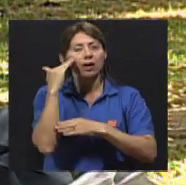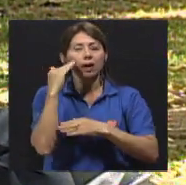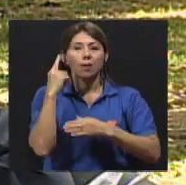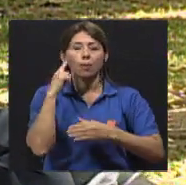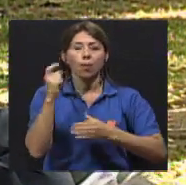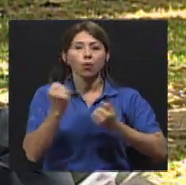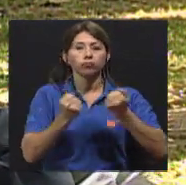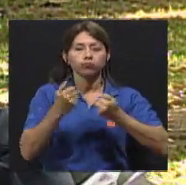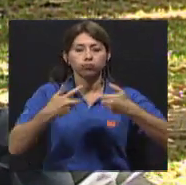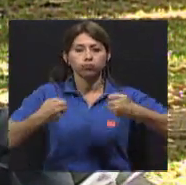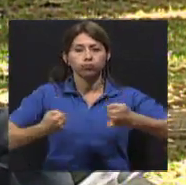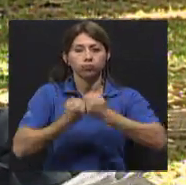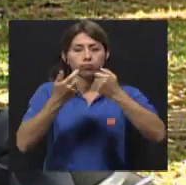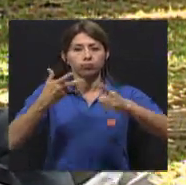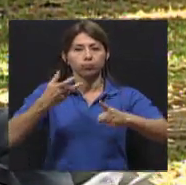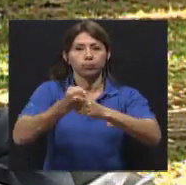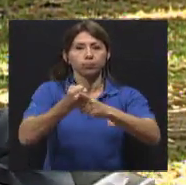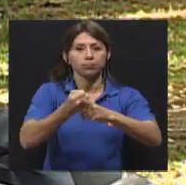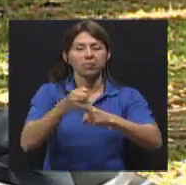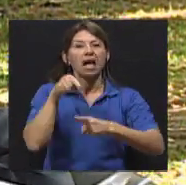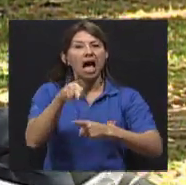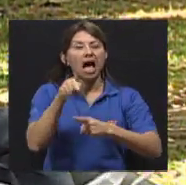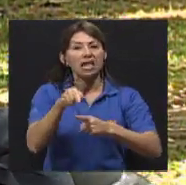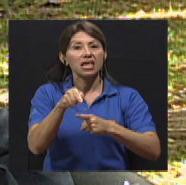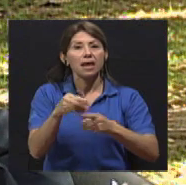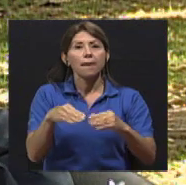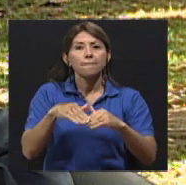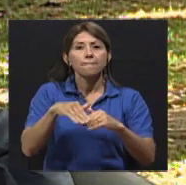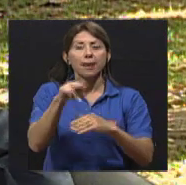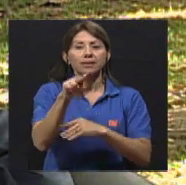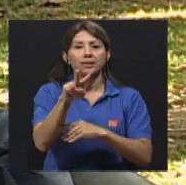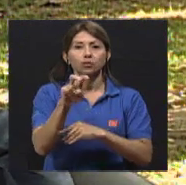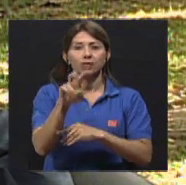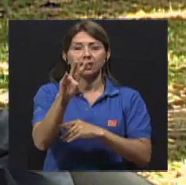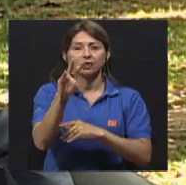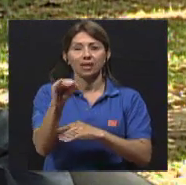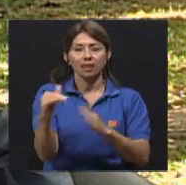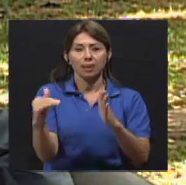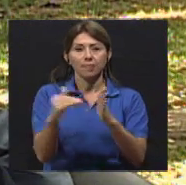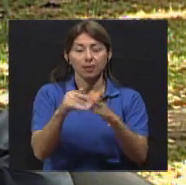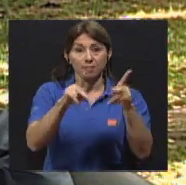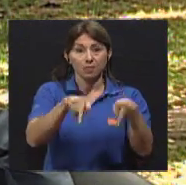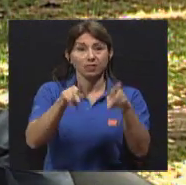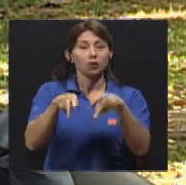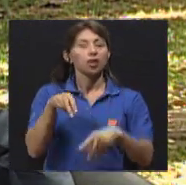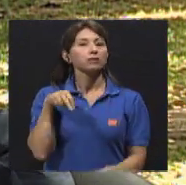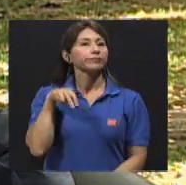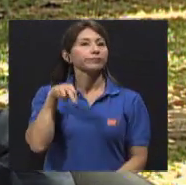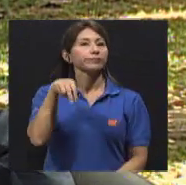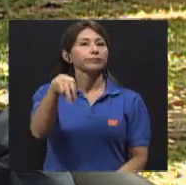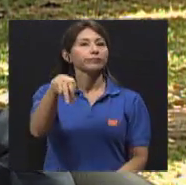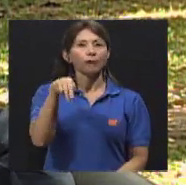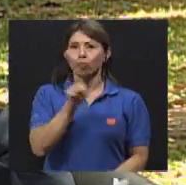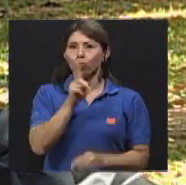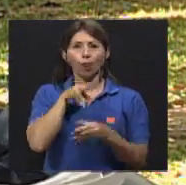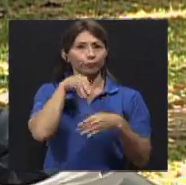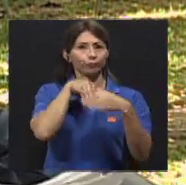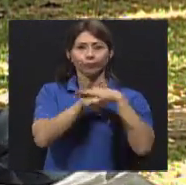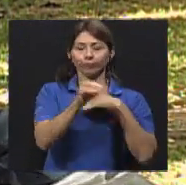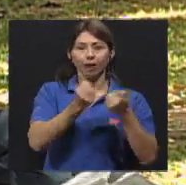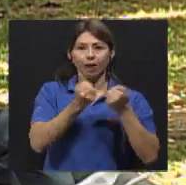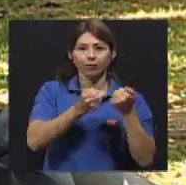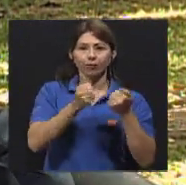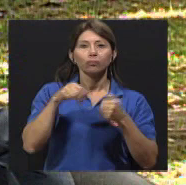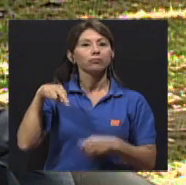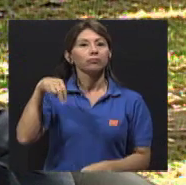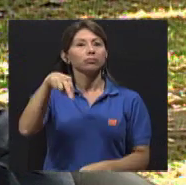de ahí fallecen, según la Organización Mundial de la Salud, más de 270 mil peatones por año, lo que representa un